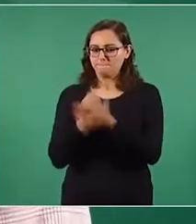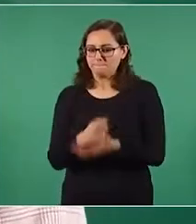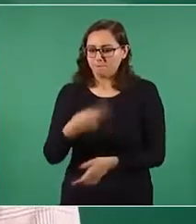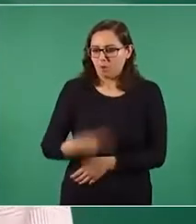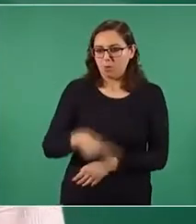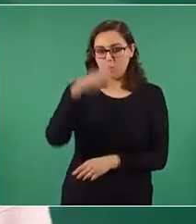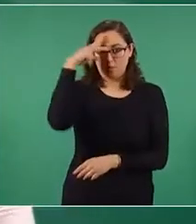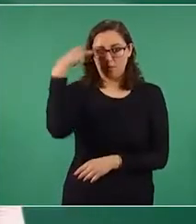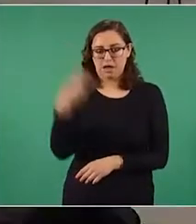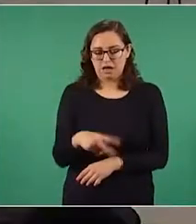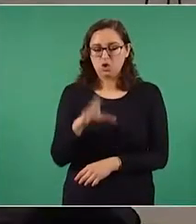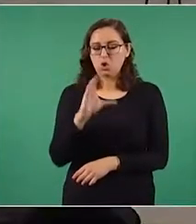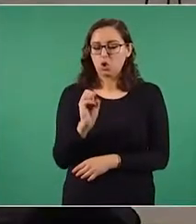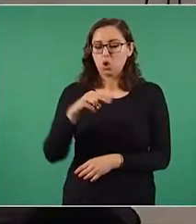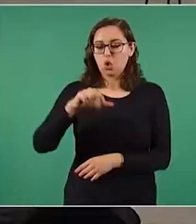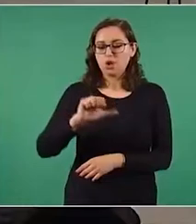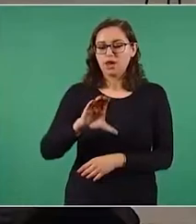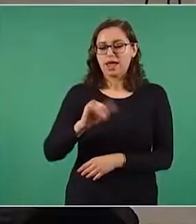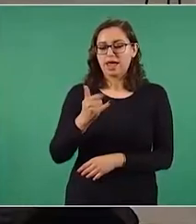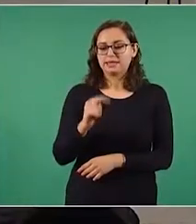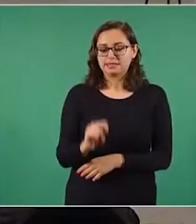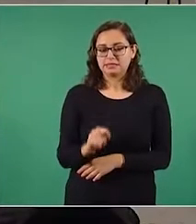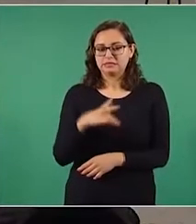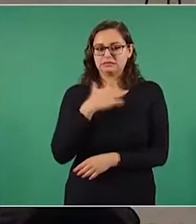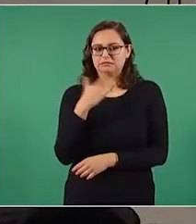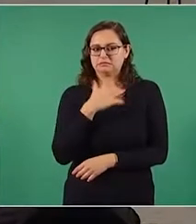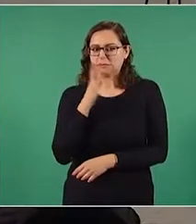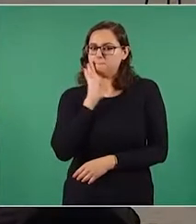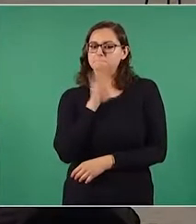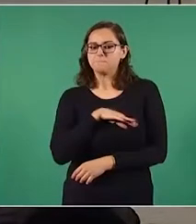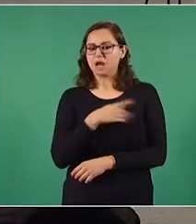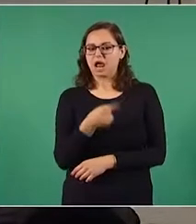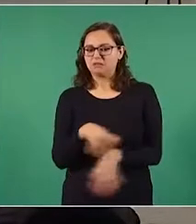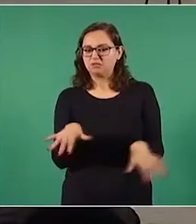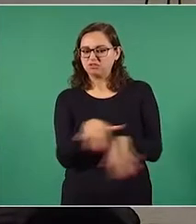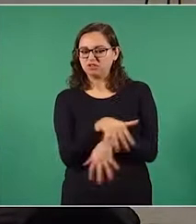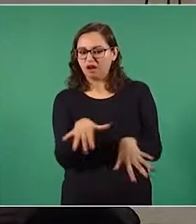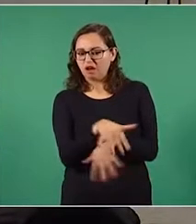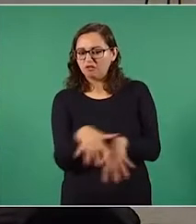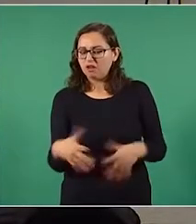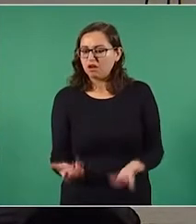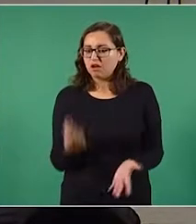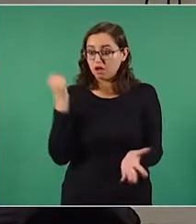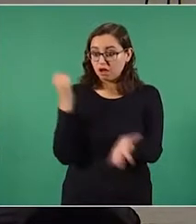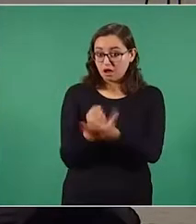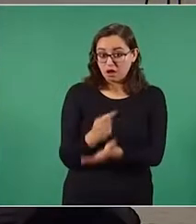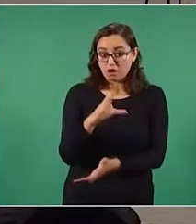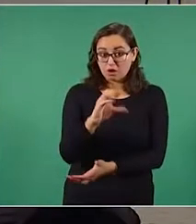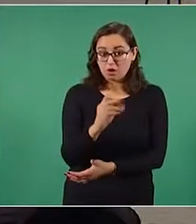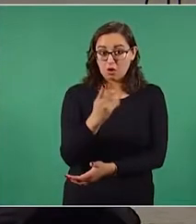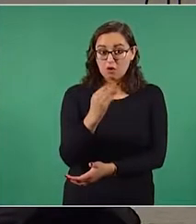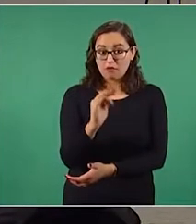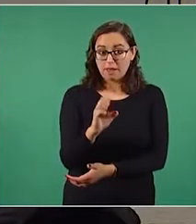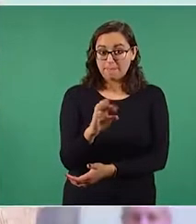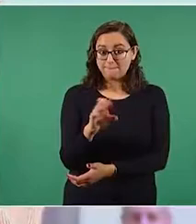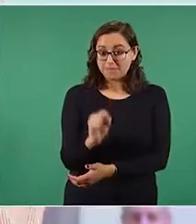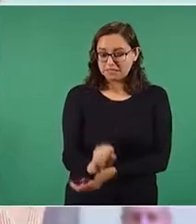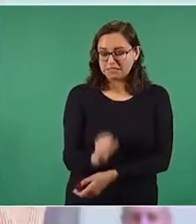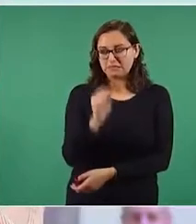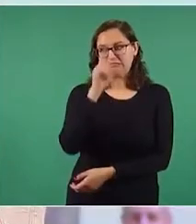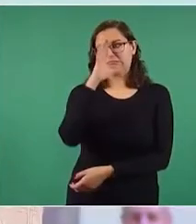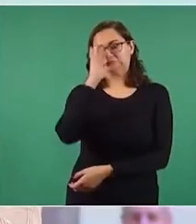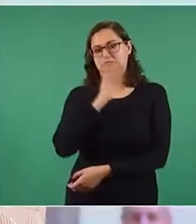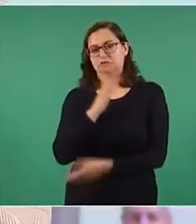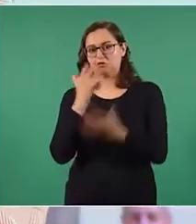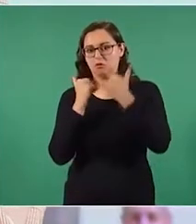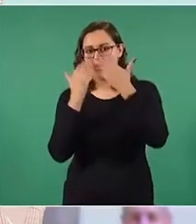CONACYT, supuestamente porque son rudimentarios y que no cuentan con la autorización de COFEPRIS. La información presentada